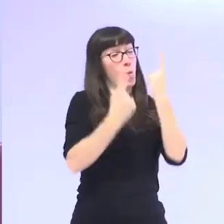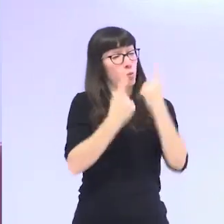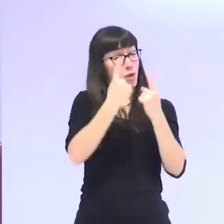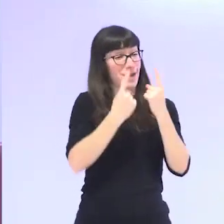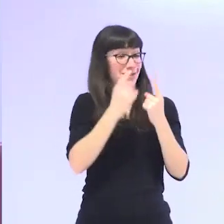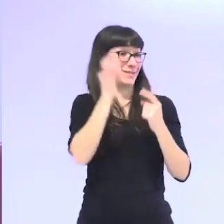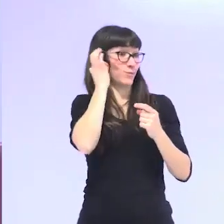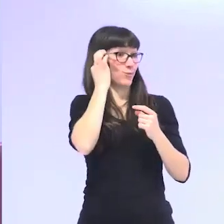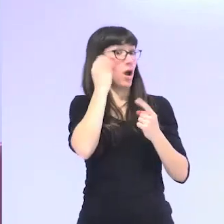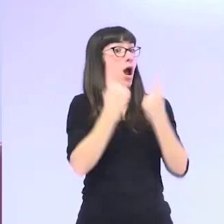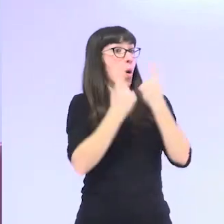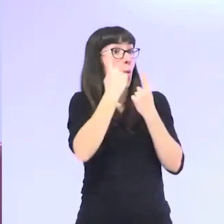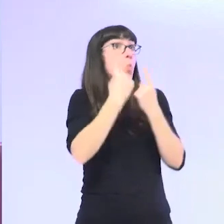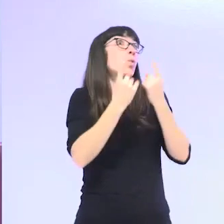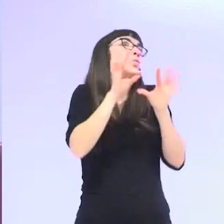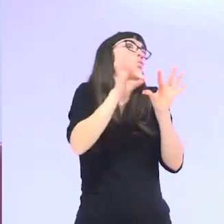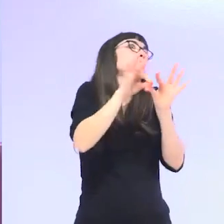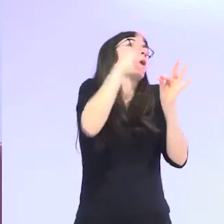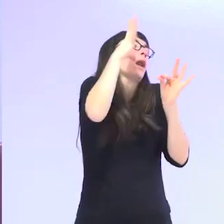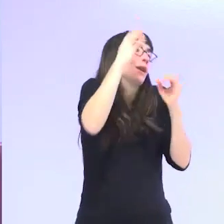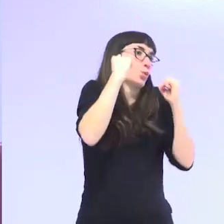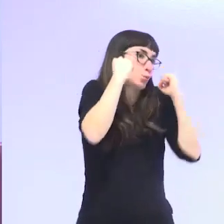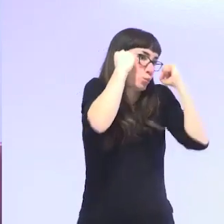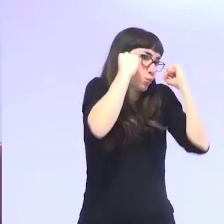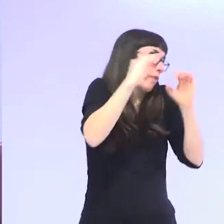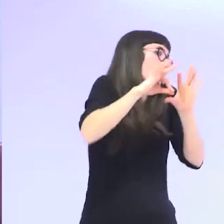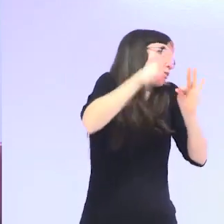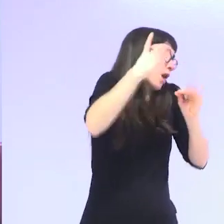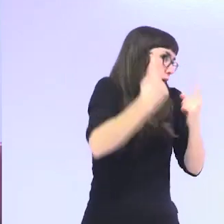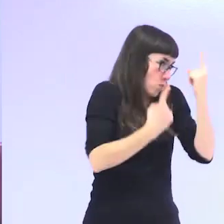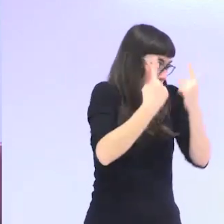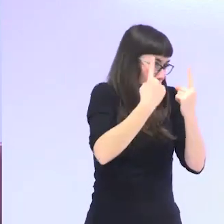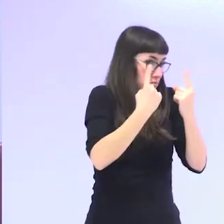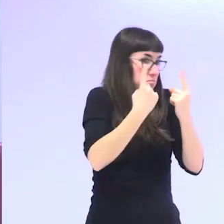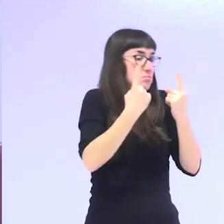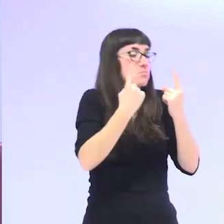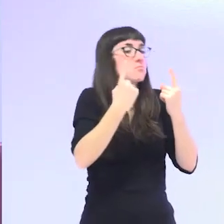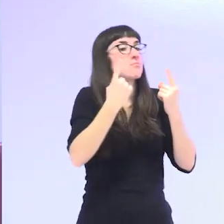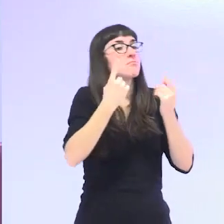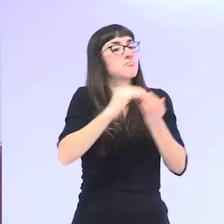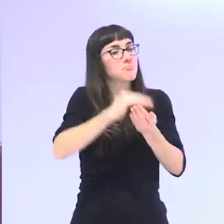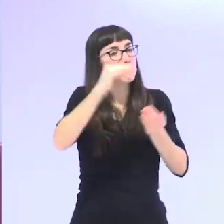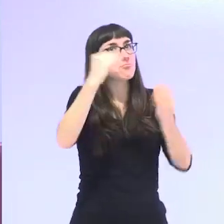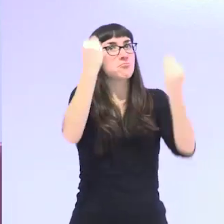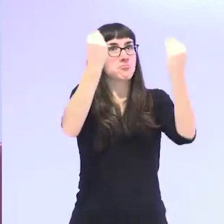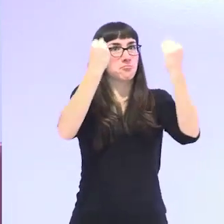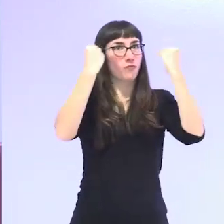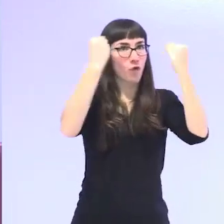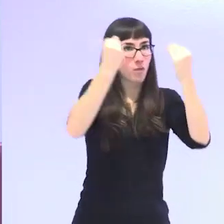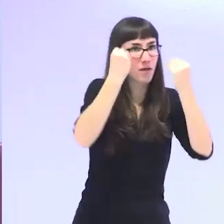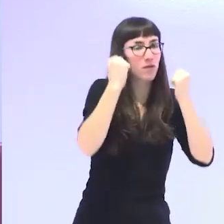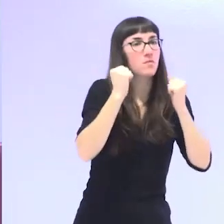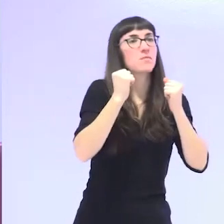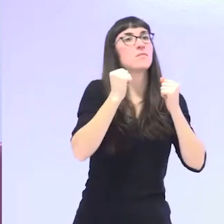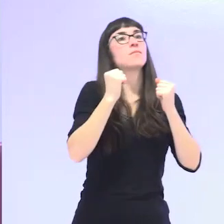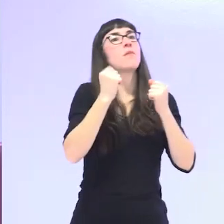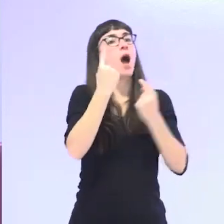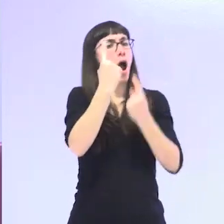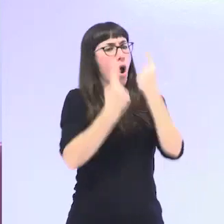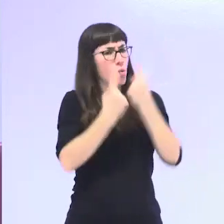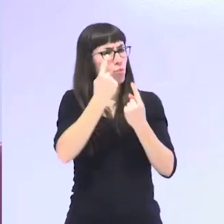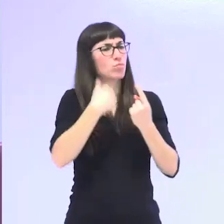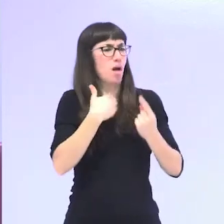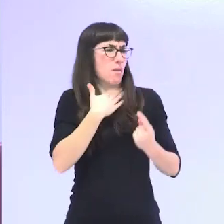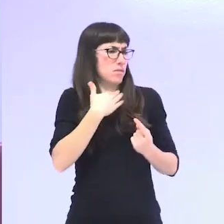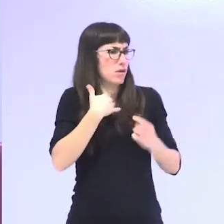estudiar de jóvenes las que tenían un nivel de formación más elevado de niñas las que se quedaron y eligieron